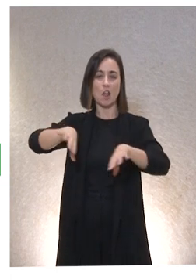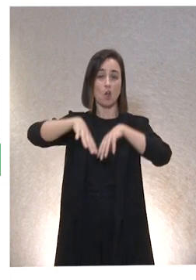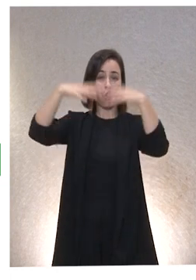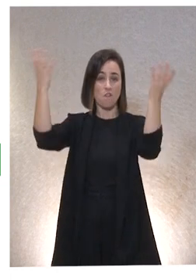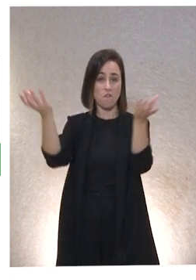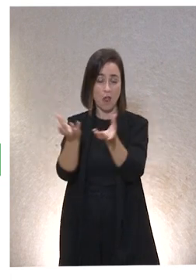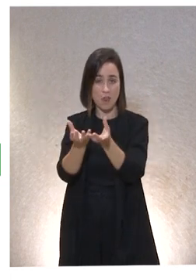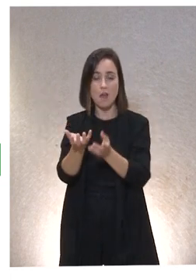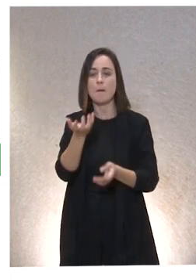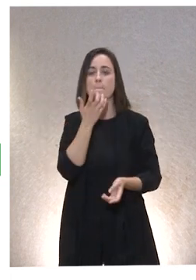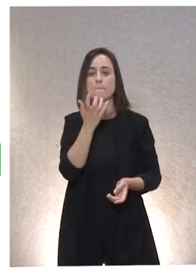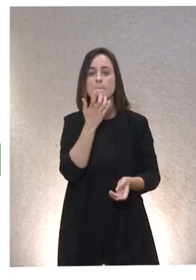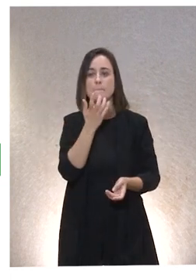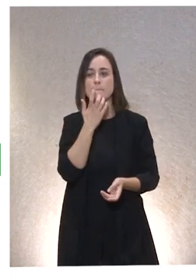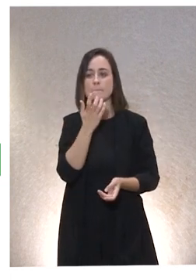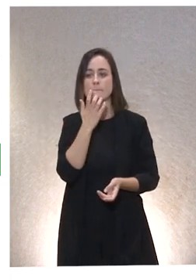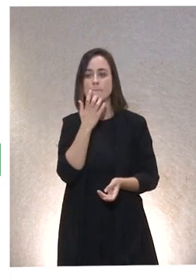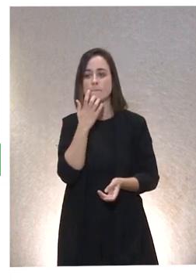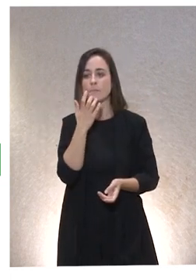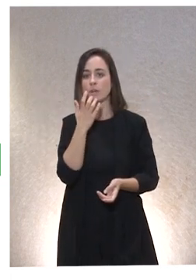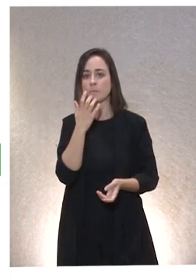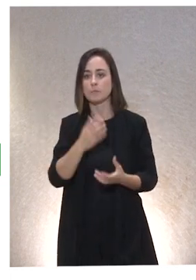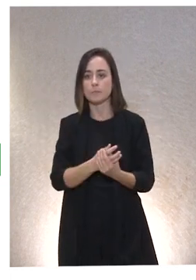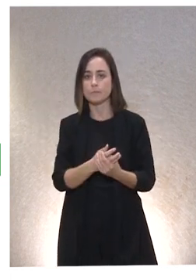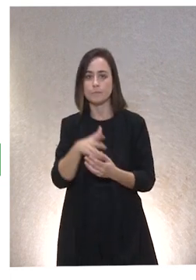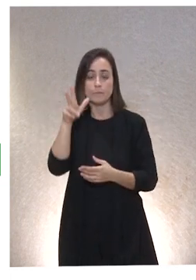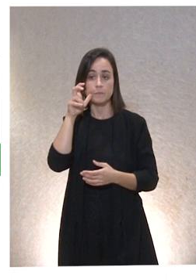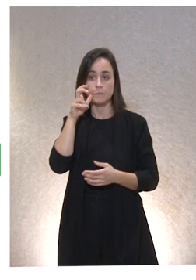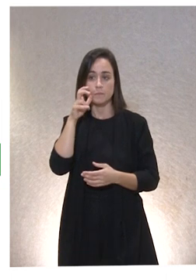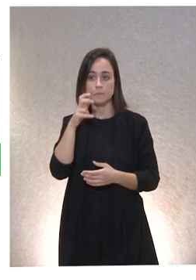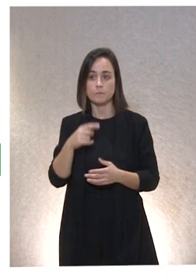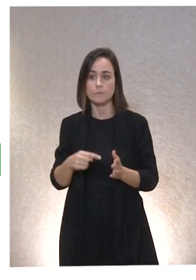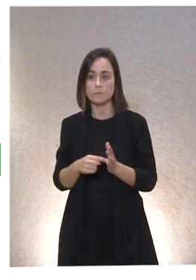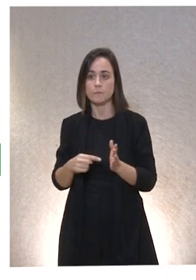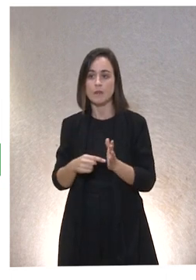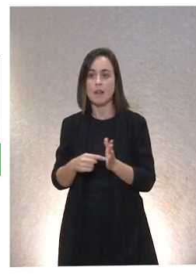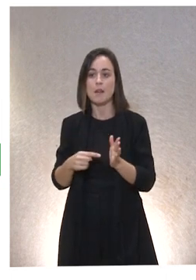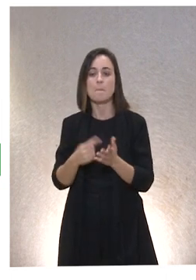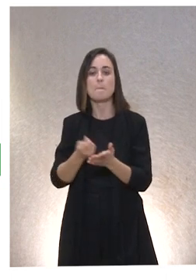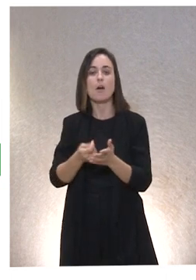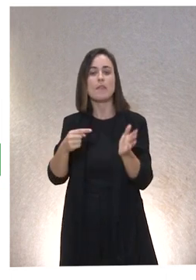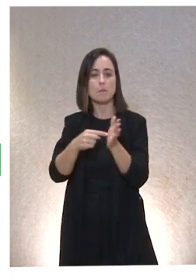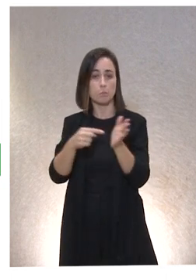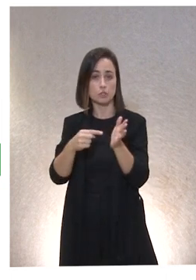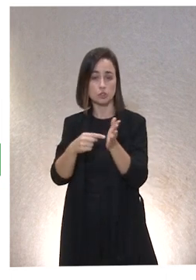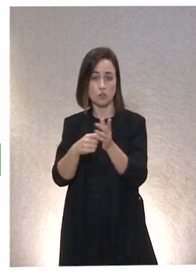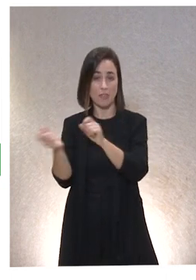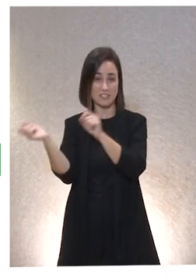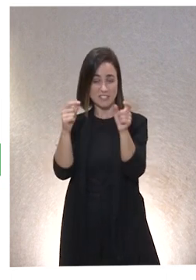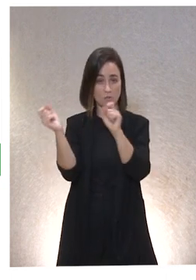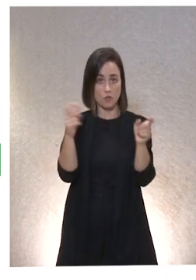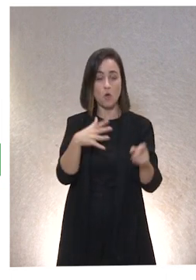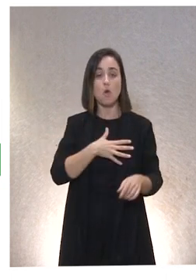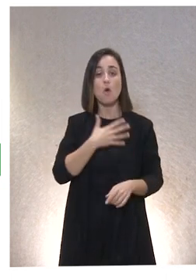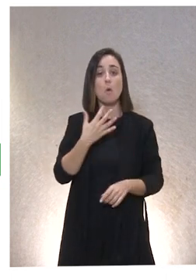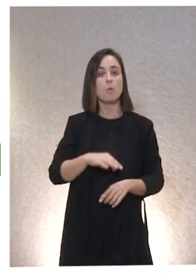Pongamos, por ejemplo, el pago de impuestos y su distribución. Puede ser de acuerdo a la ética de la interdependencia o puede ser